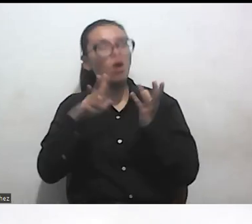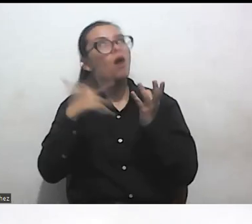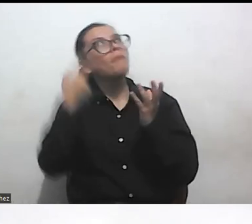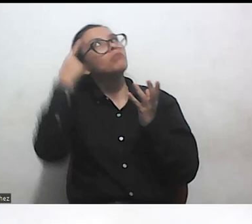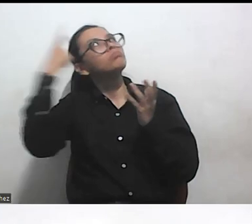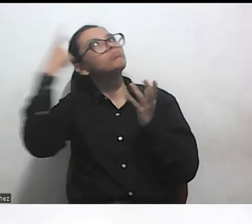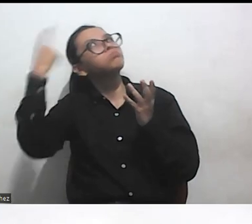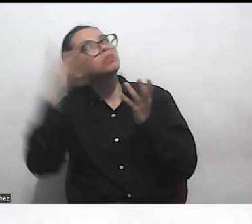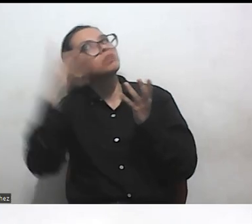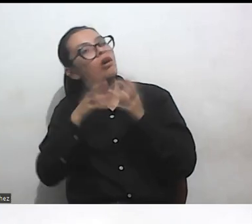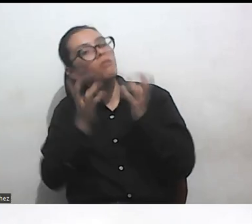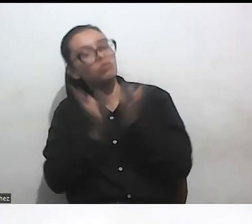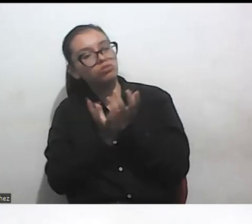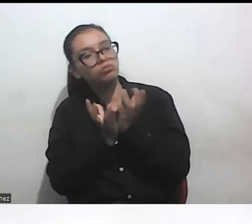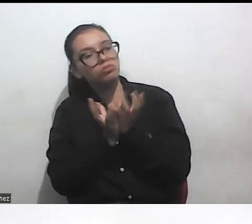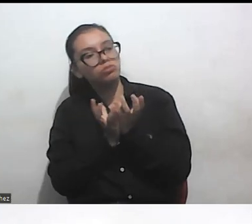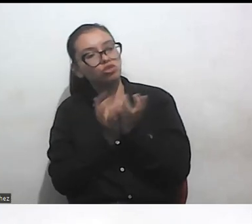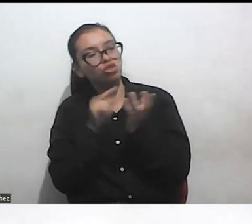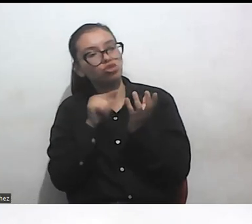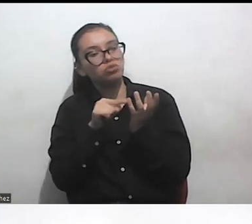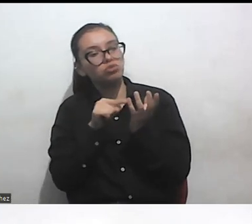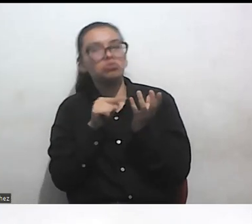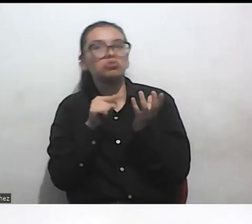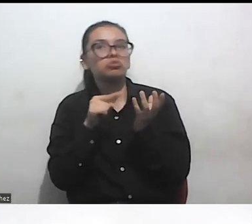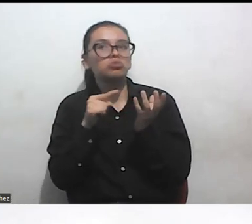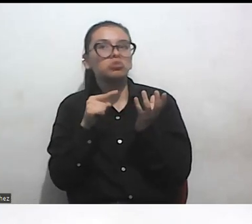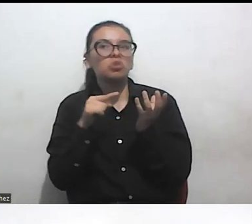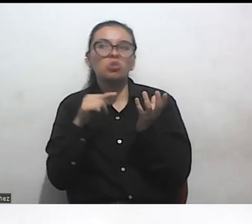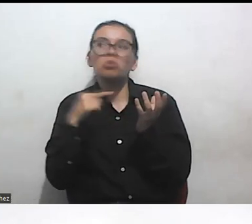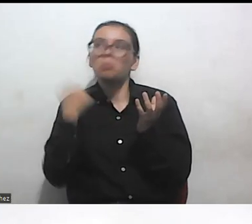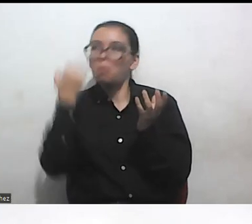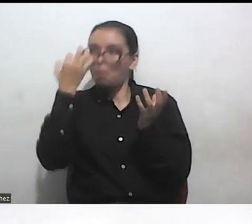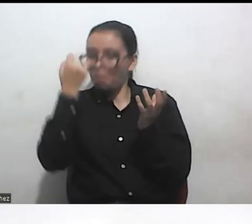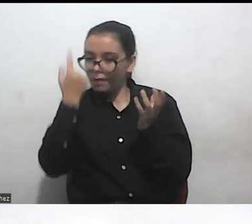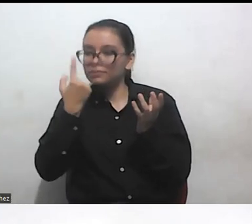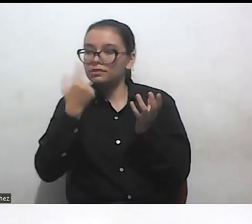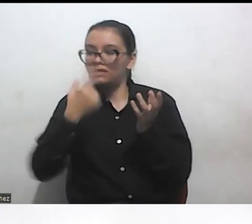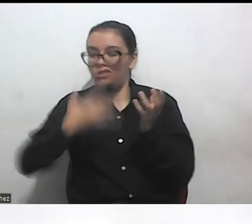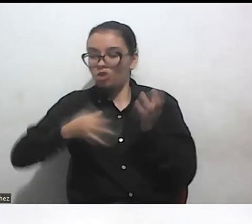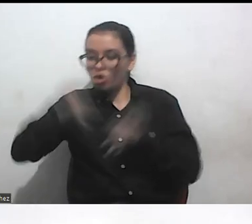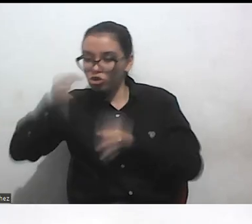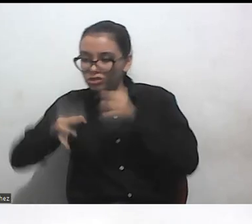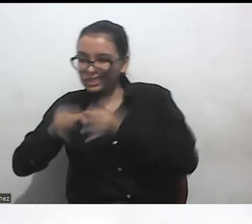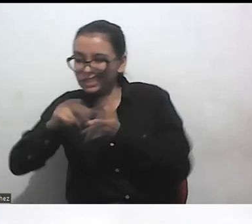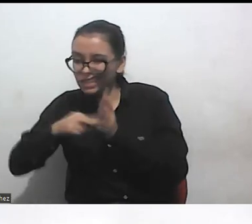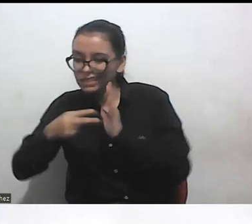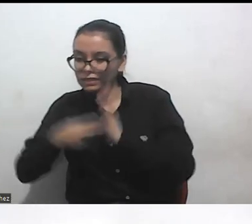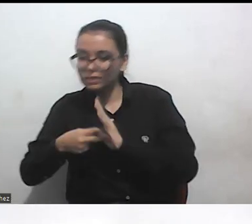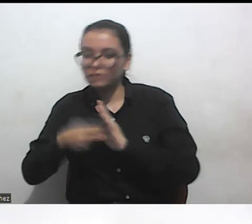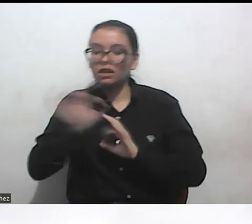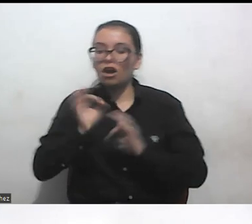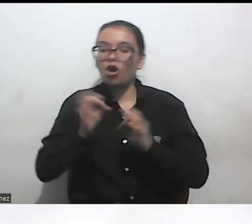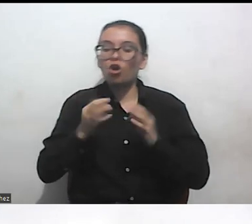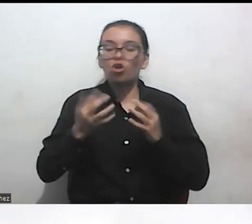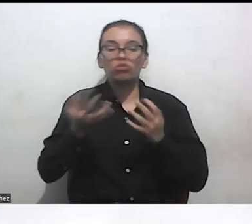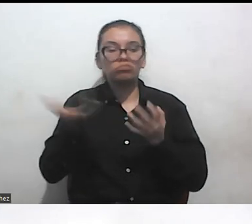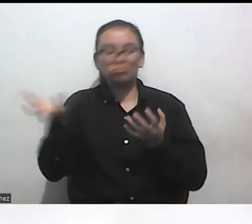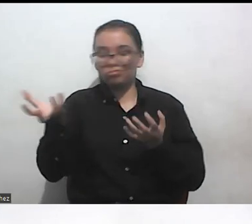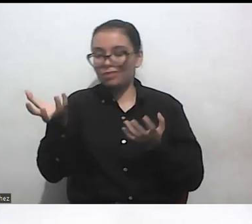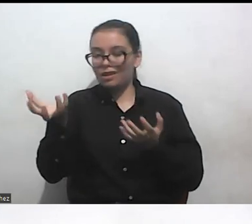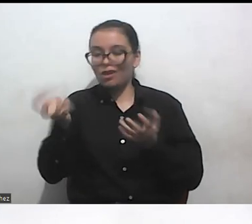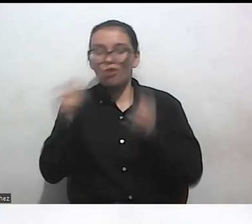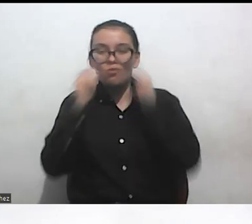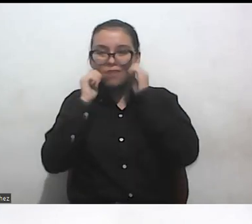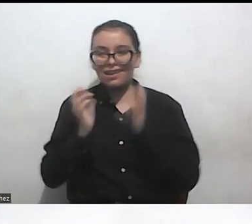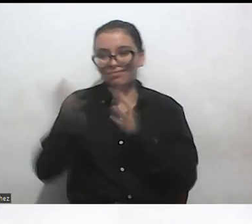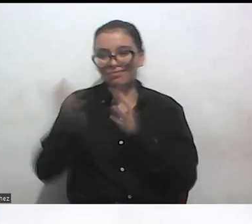¿Qué es lo que yo entiendo que debería ser la justicia? ¿O qué es lo que yo entiendo que debería ser la coexistencia humana con